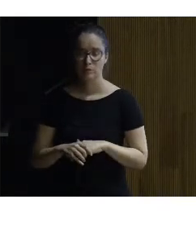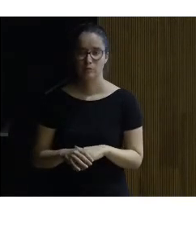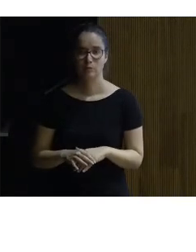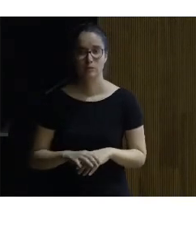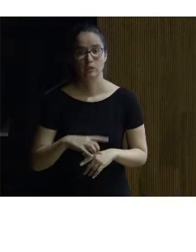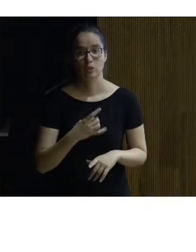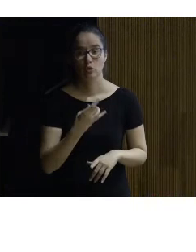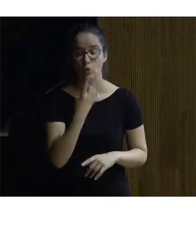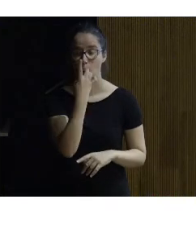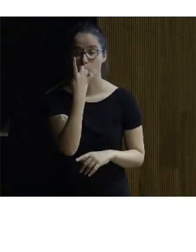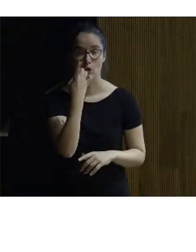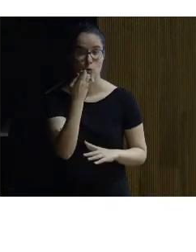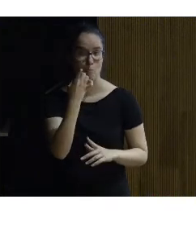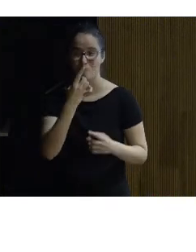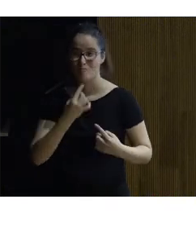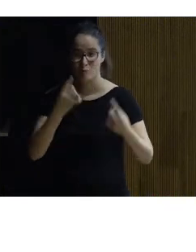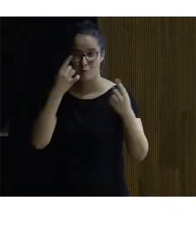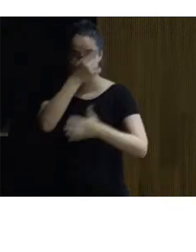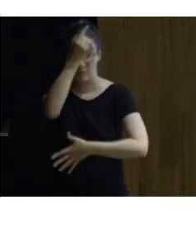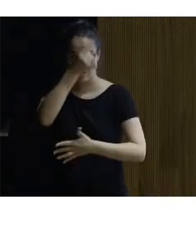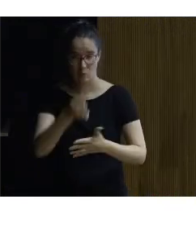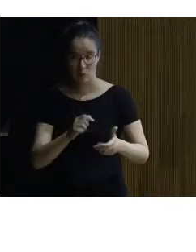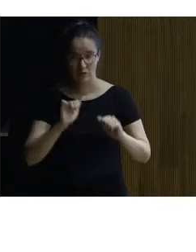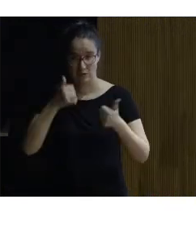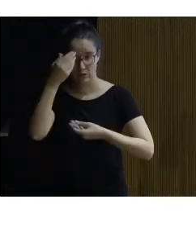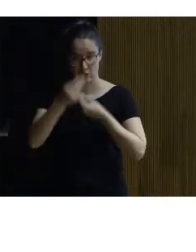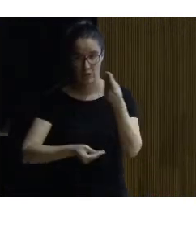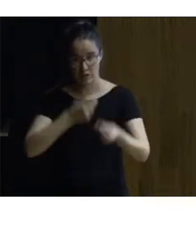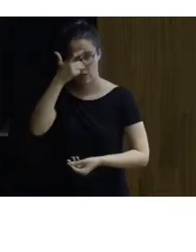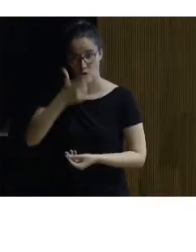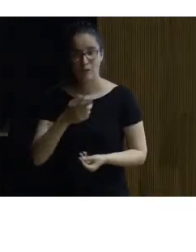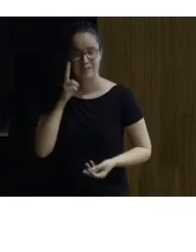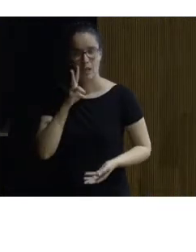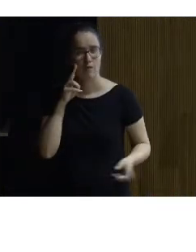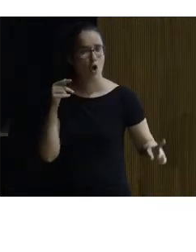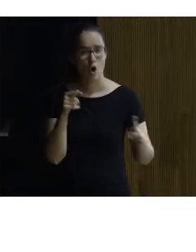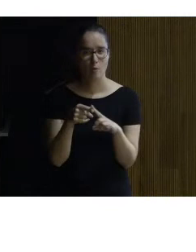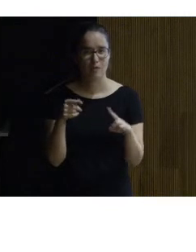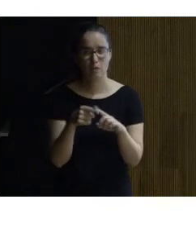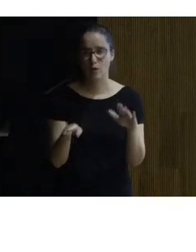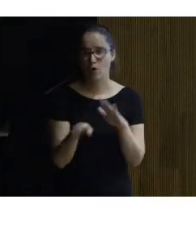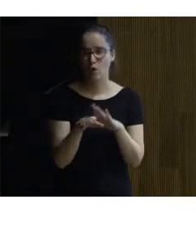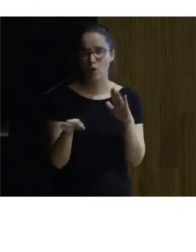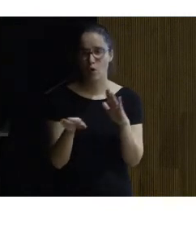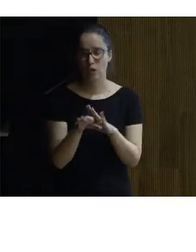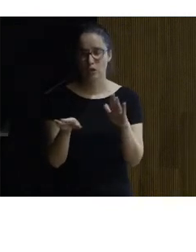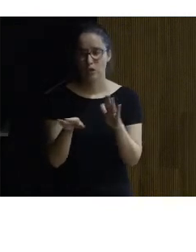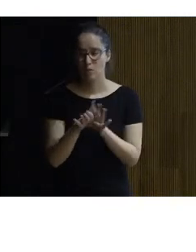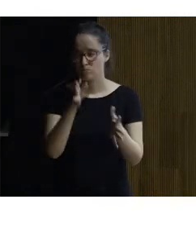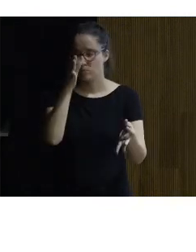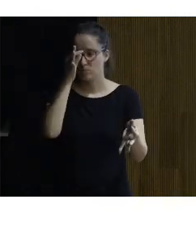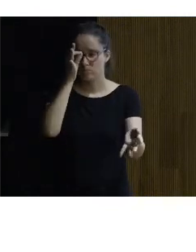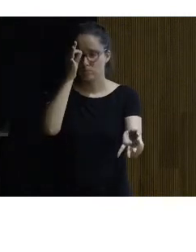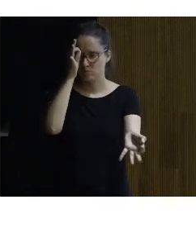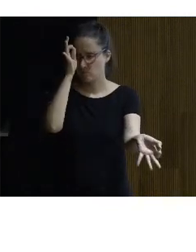este es uno de los primeros croquis que yo hice y ahí bueno se ve muy claramente esa intención de mantener con un rigor y un